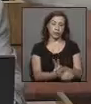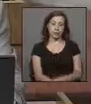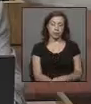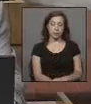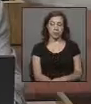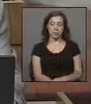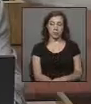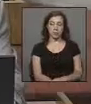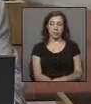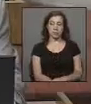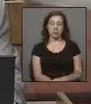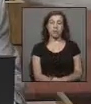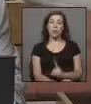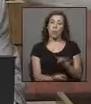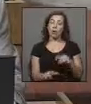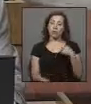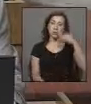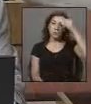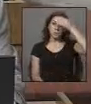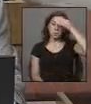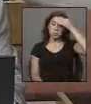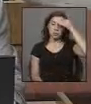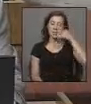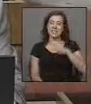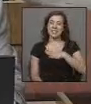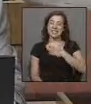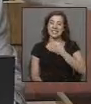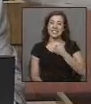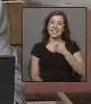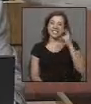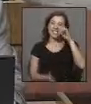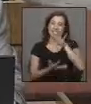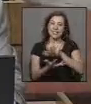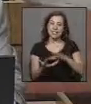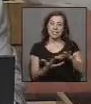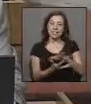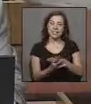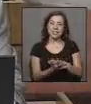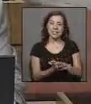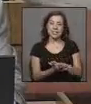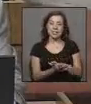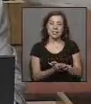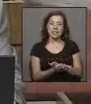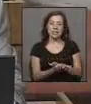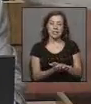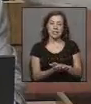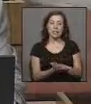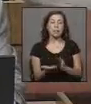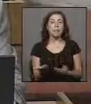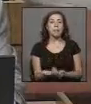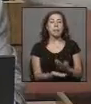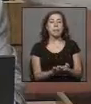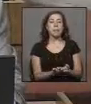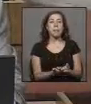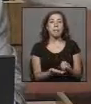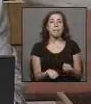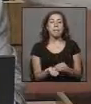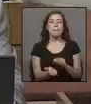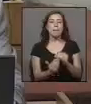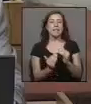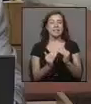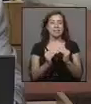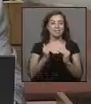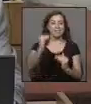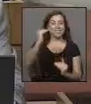Ahora, lo que sí me preocupa, y siento que aquí se complejiza, es que se está proponiendo agrandar la